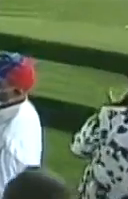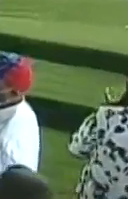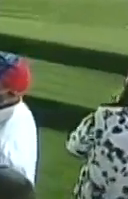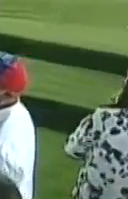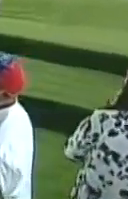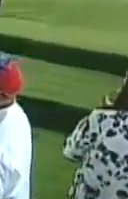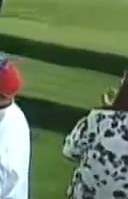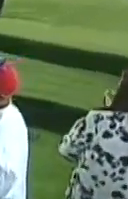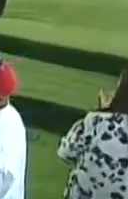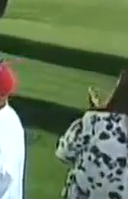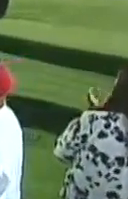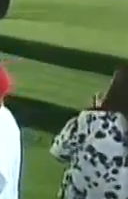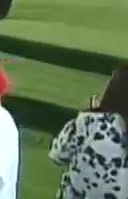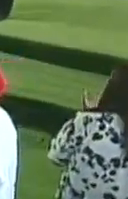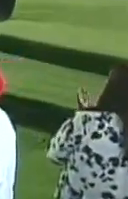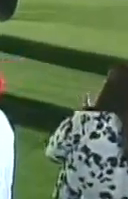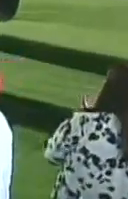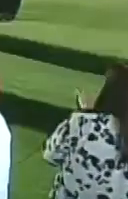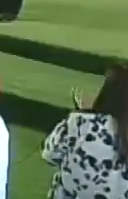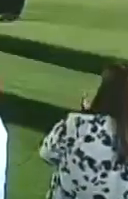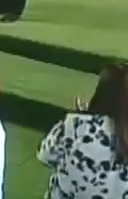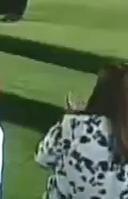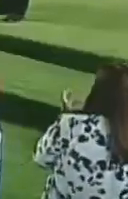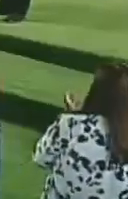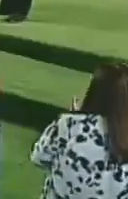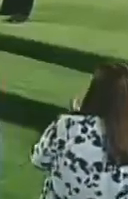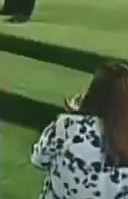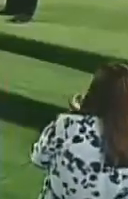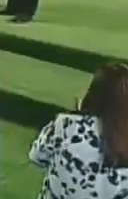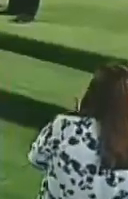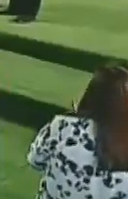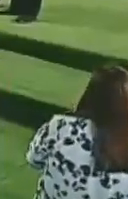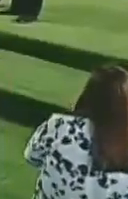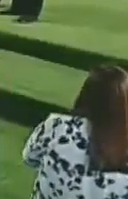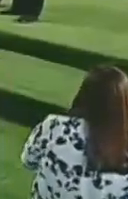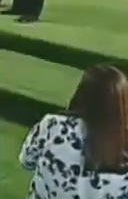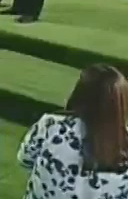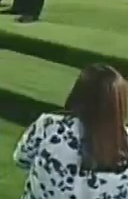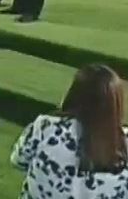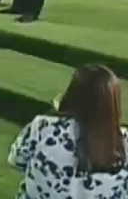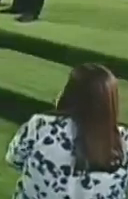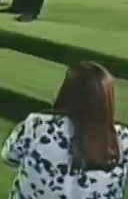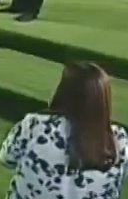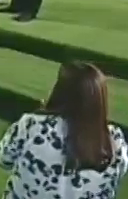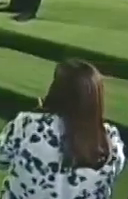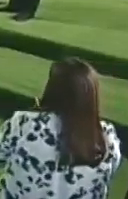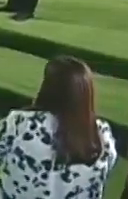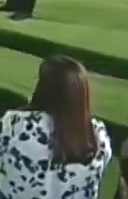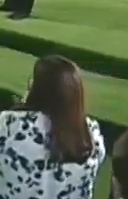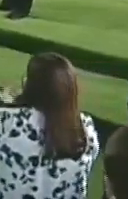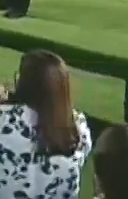en este espacio. Es parte de la información que nosotros podemos aportar a esta hora y con ella retornamos el contacto.